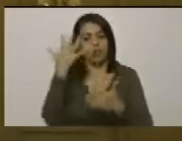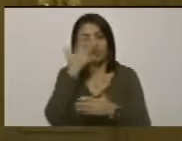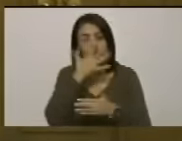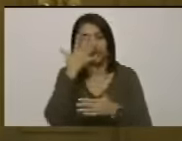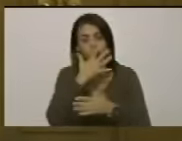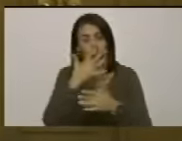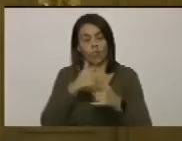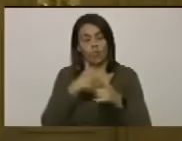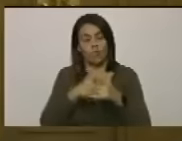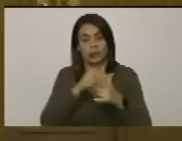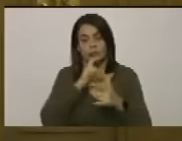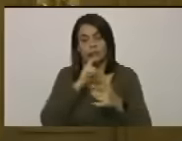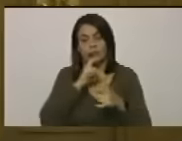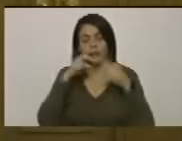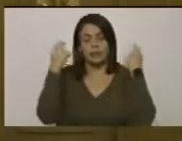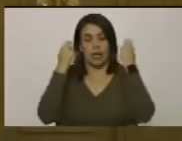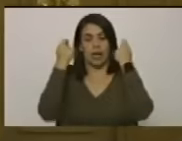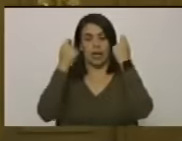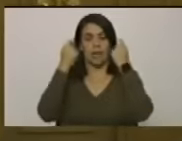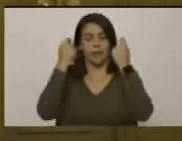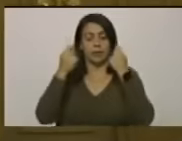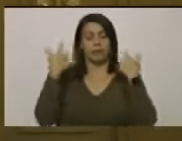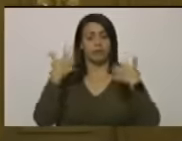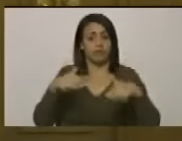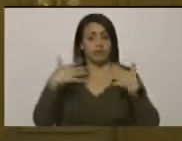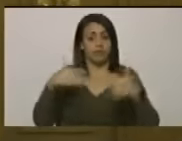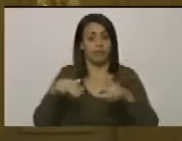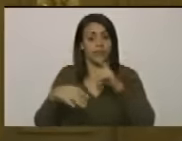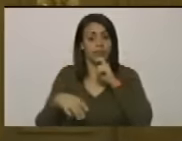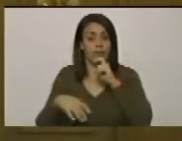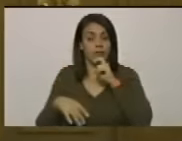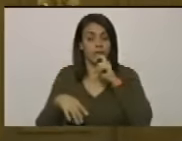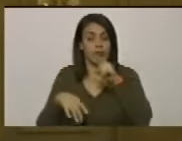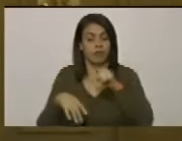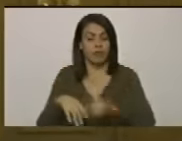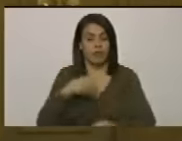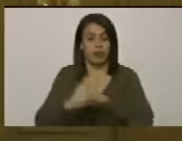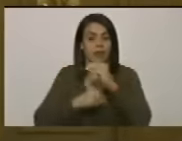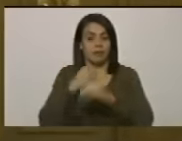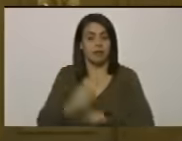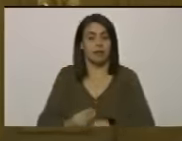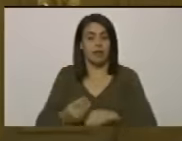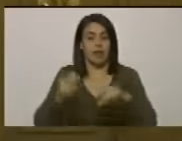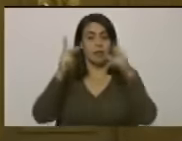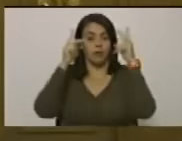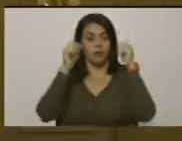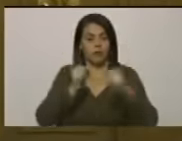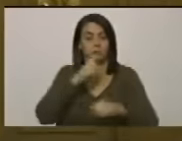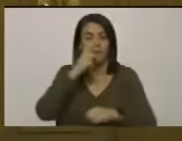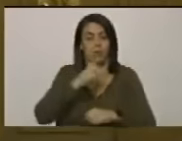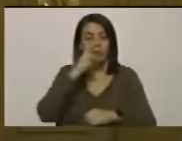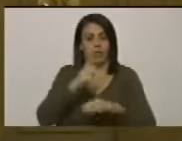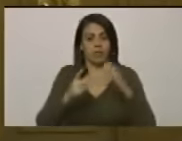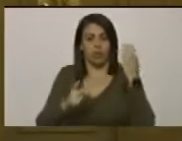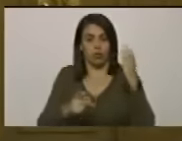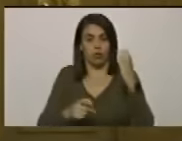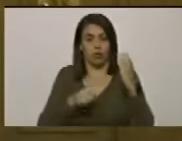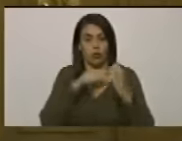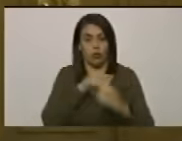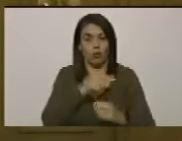campaña y vaya que es difícil hacer carrera política en Colombia